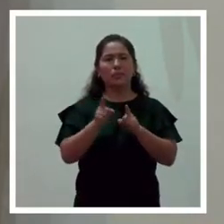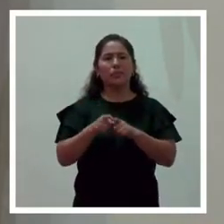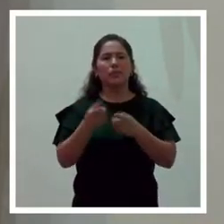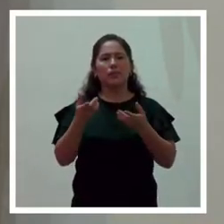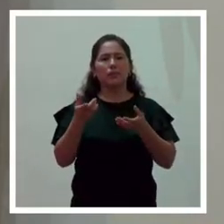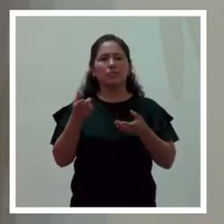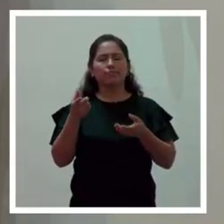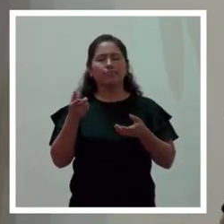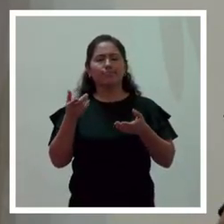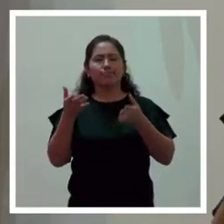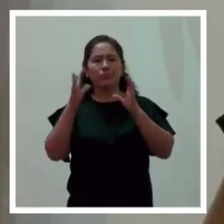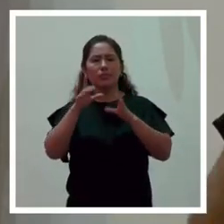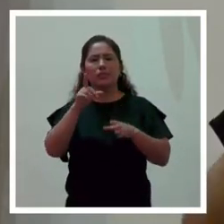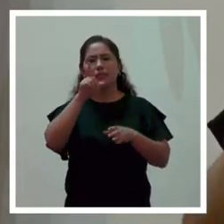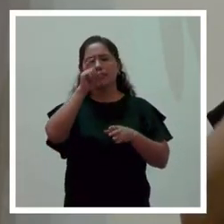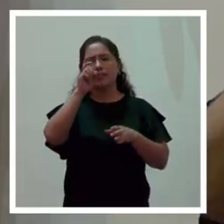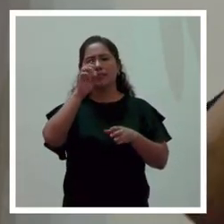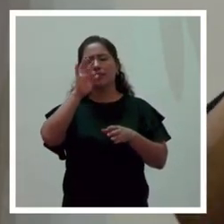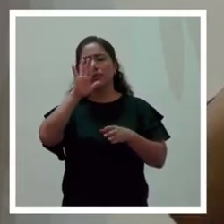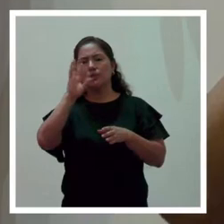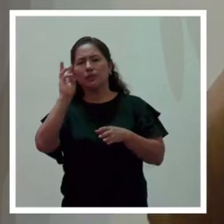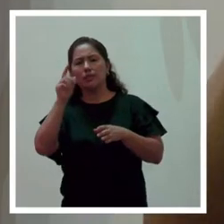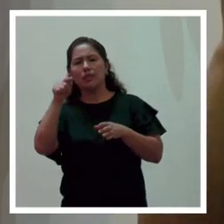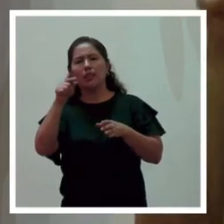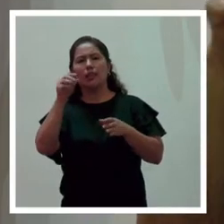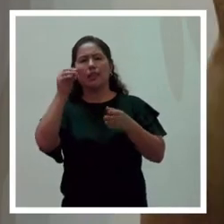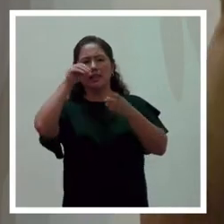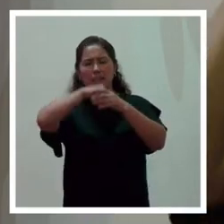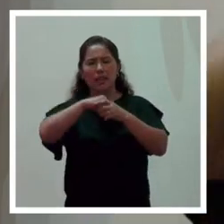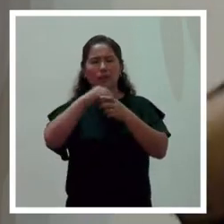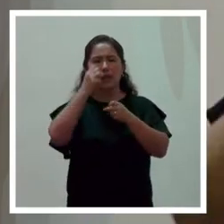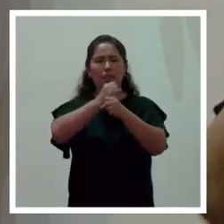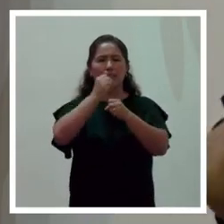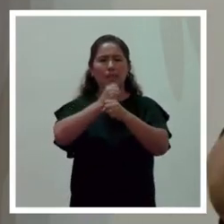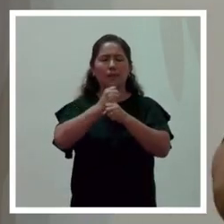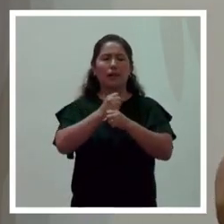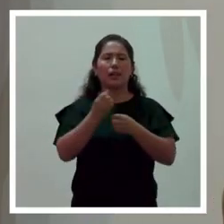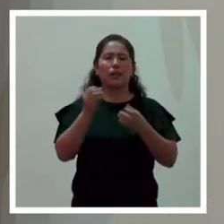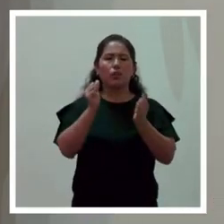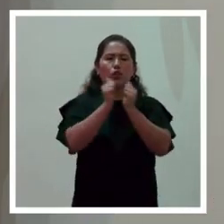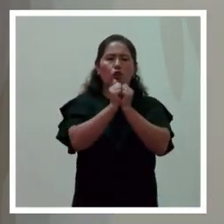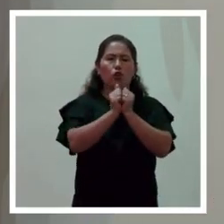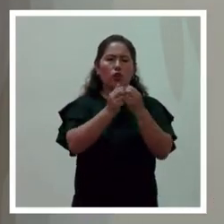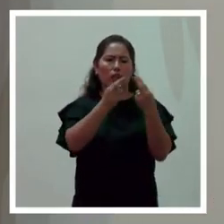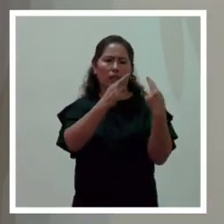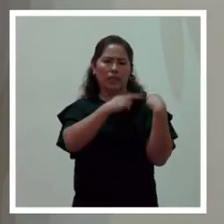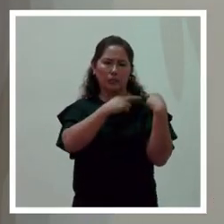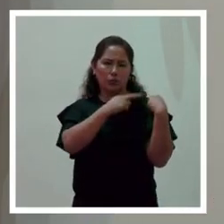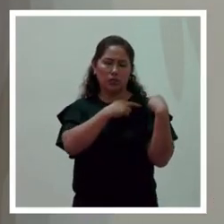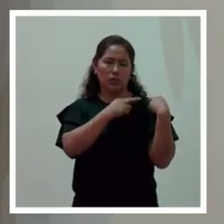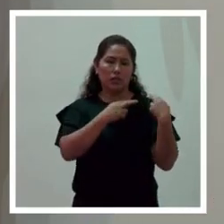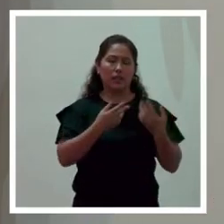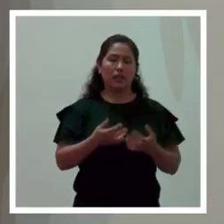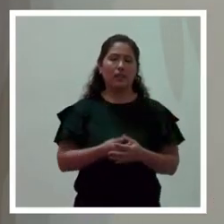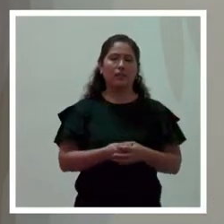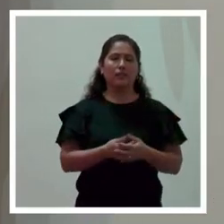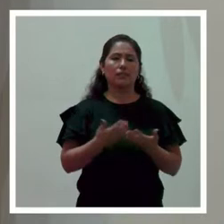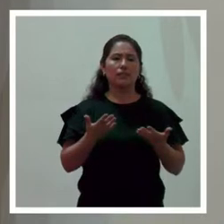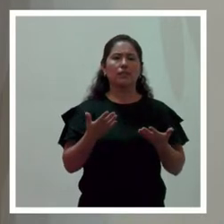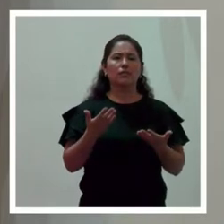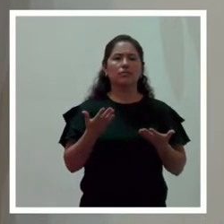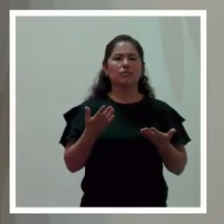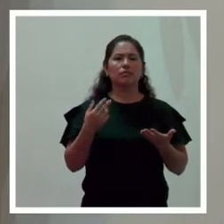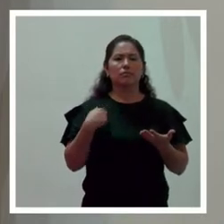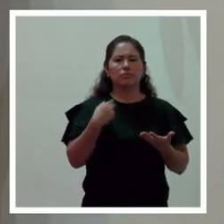Convenio 156 de la OIT sobre trabajadoras y trabajadores con responsabilidades familiares. Los cuales no